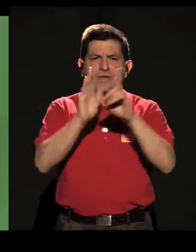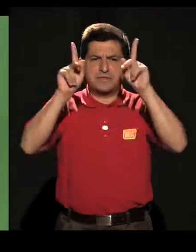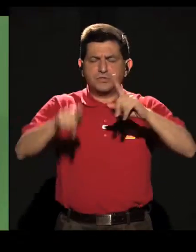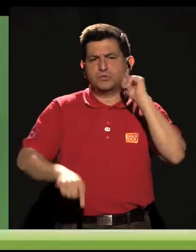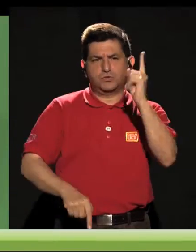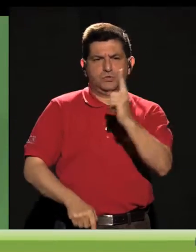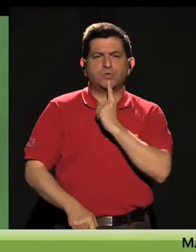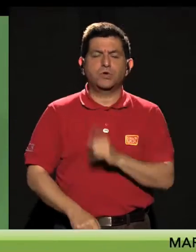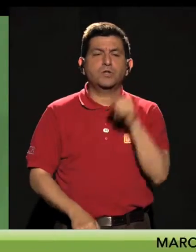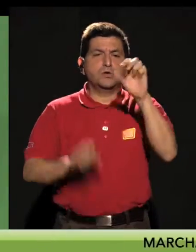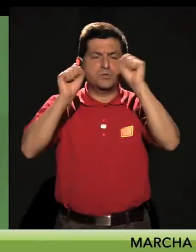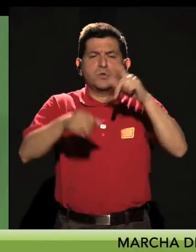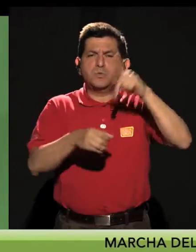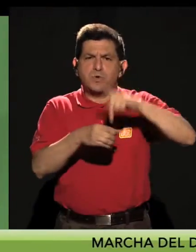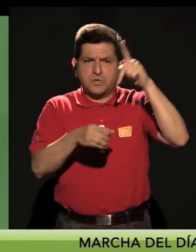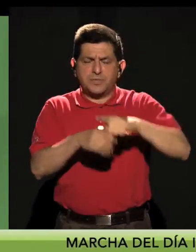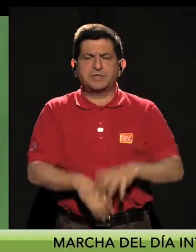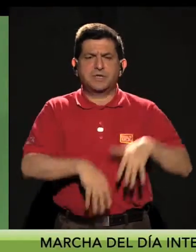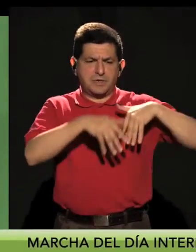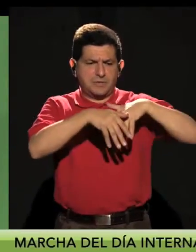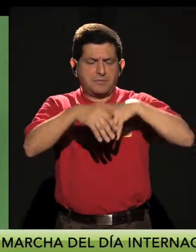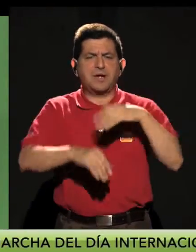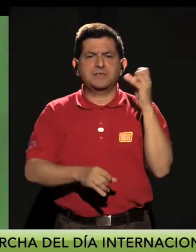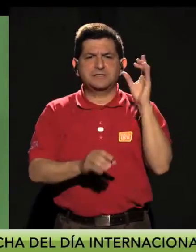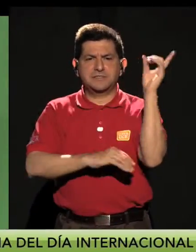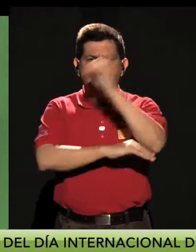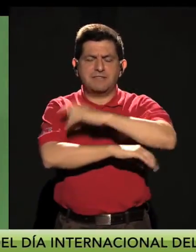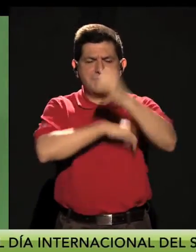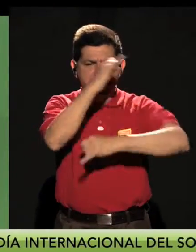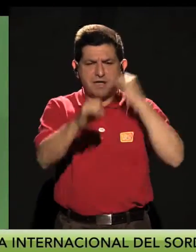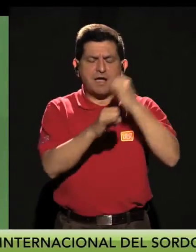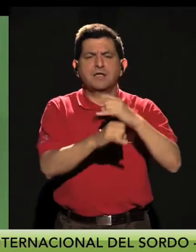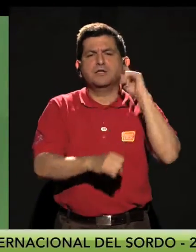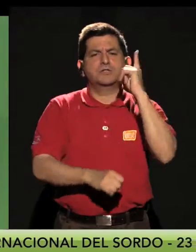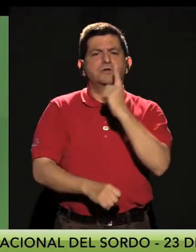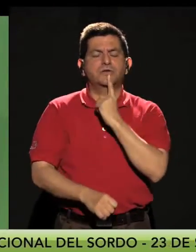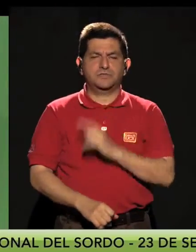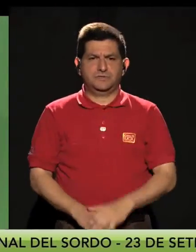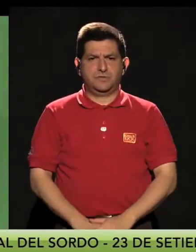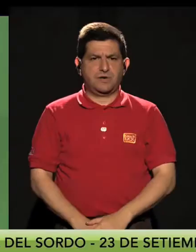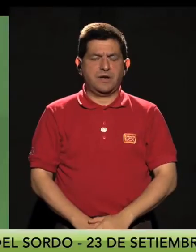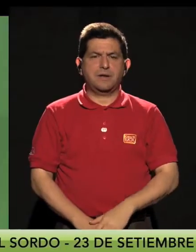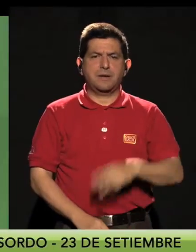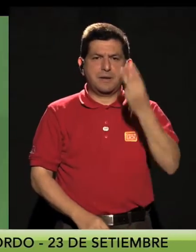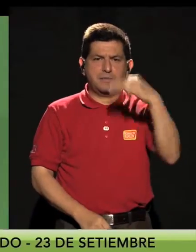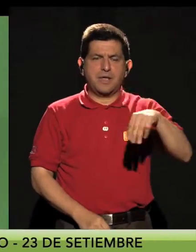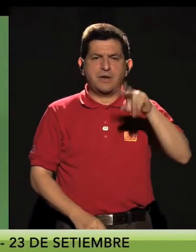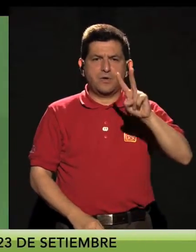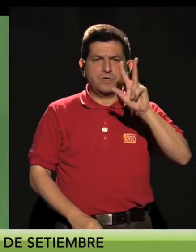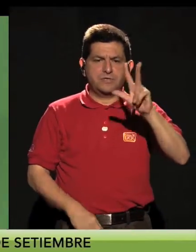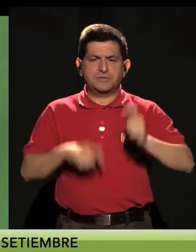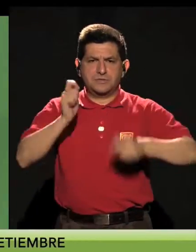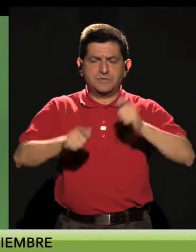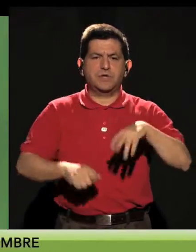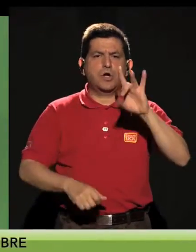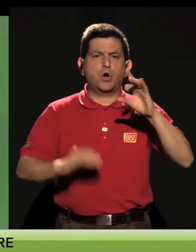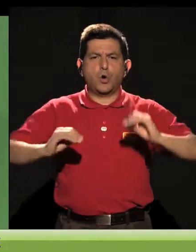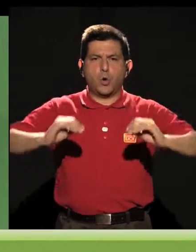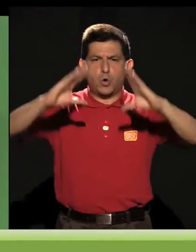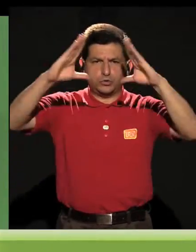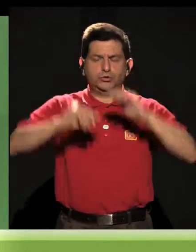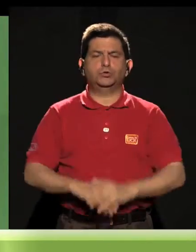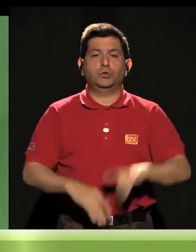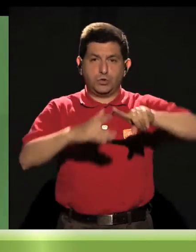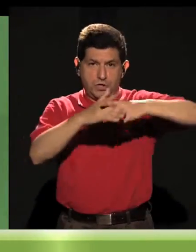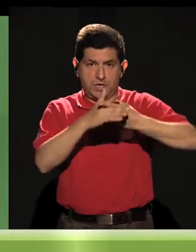derechos de las personas sordas, usted puede participar en la marcha del Día Internacional del Sordo. Esta se llevará a cabo el miércoles 23 de septiembre a las